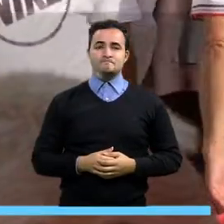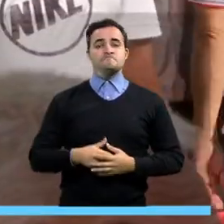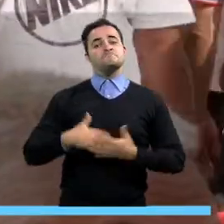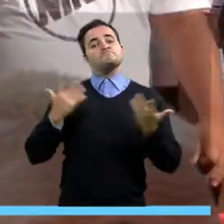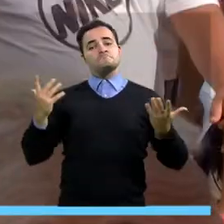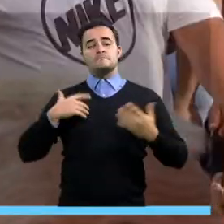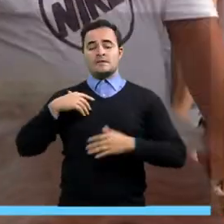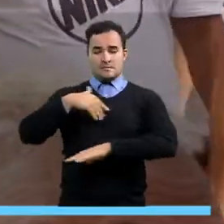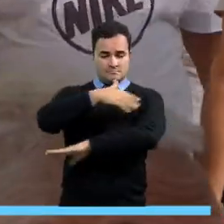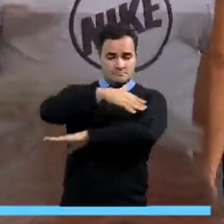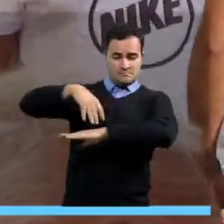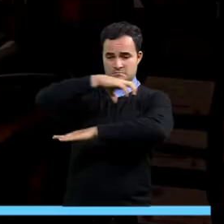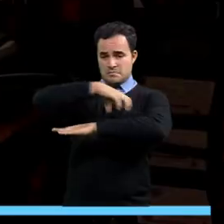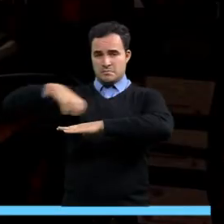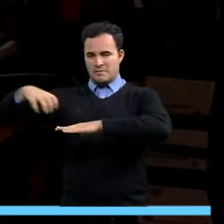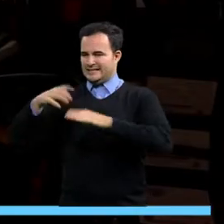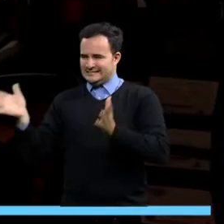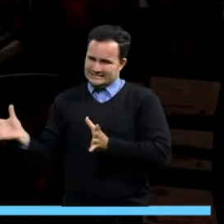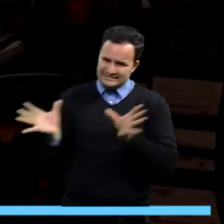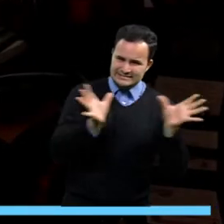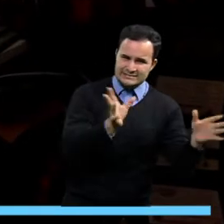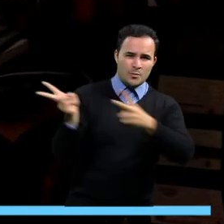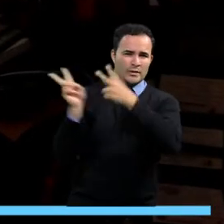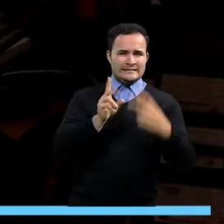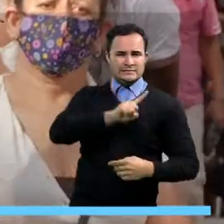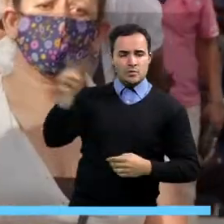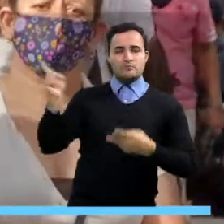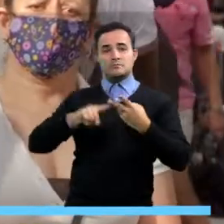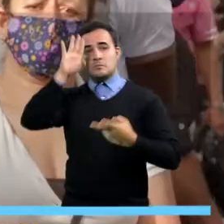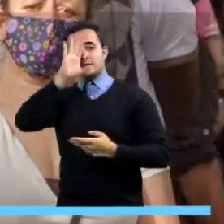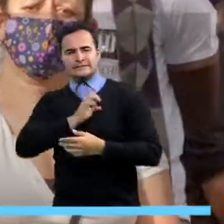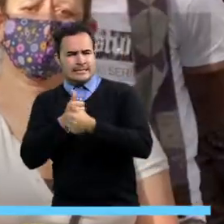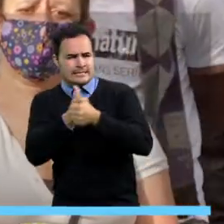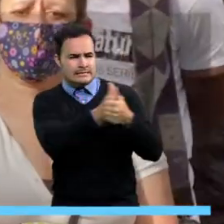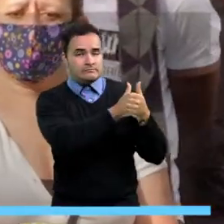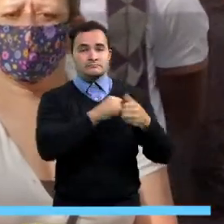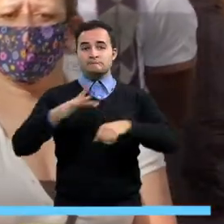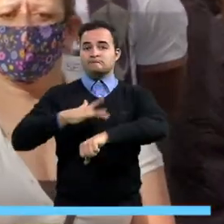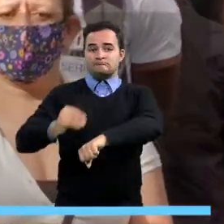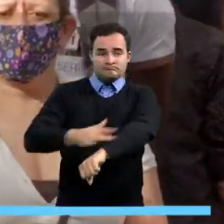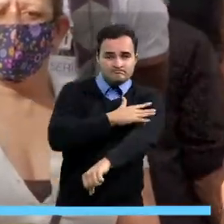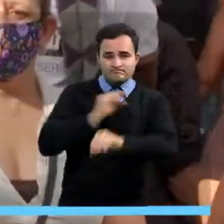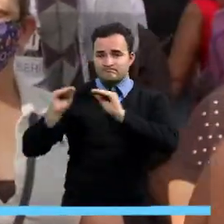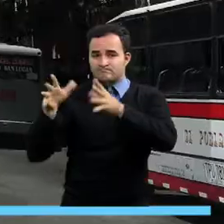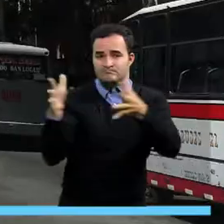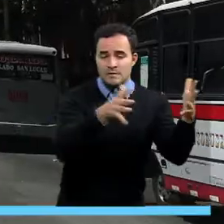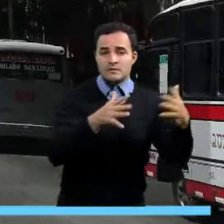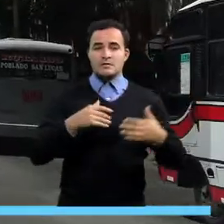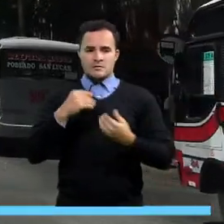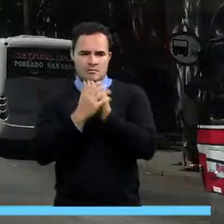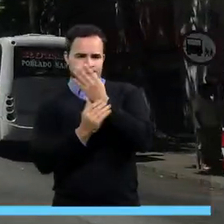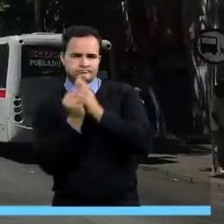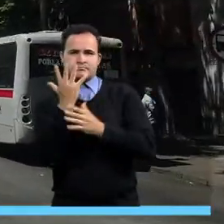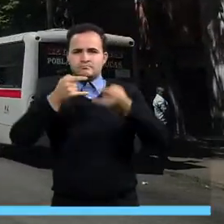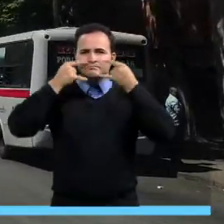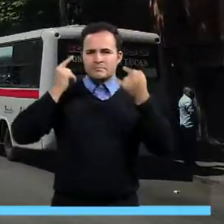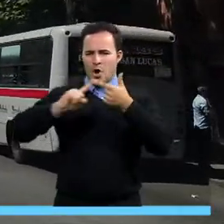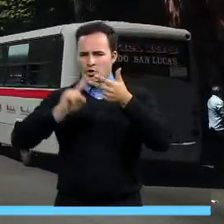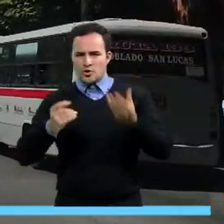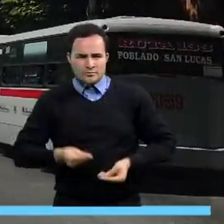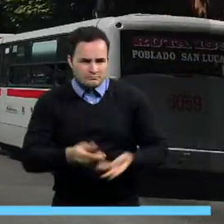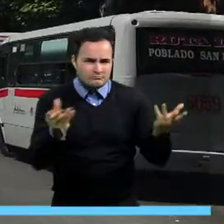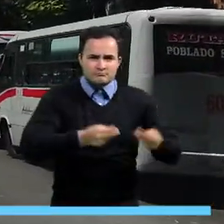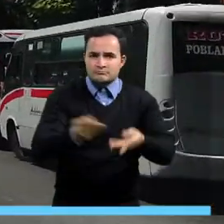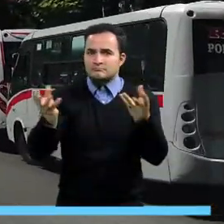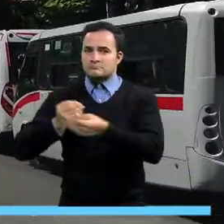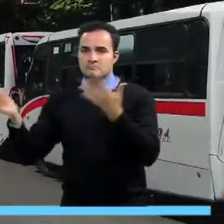Reubicación de venteros en el Bazar de los Puentes, acompañamiento policial, sensibilización y entrega de elementos de protección son